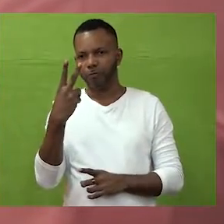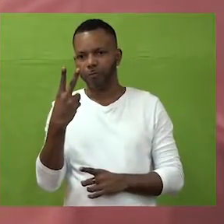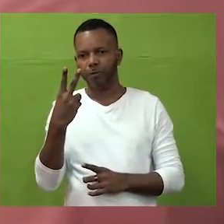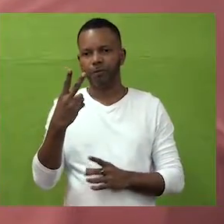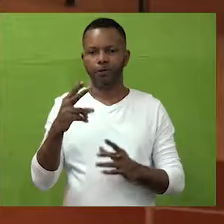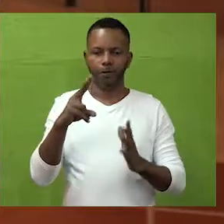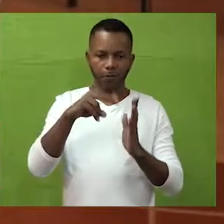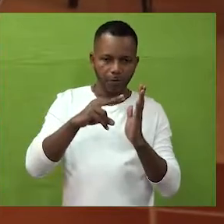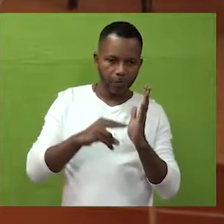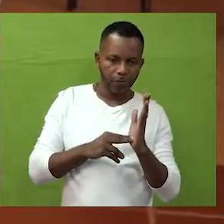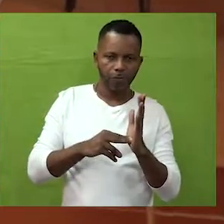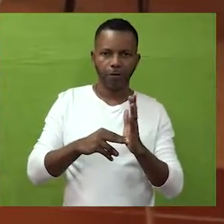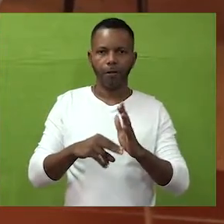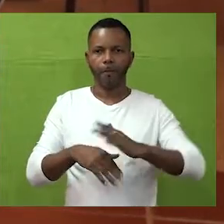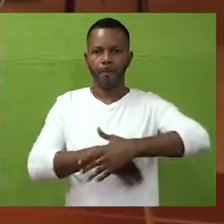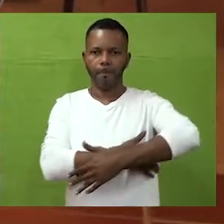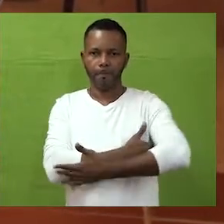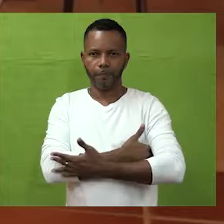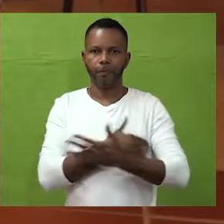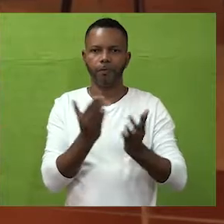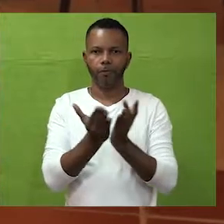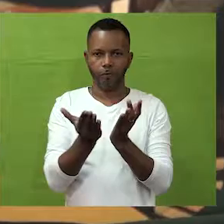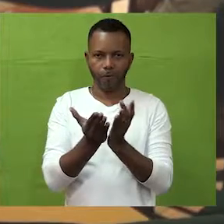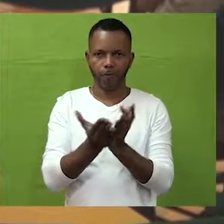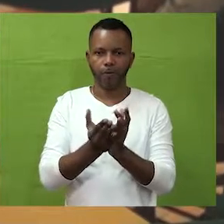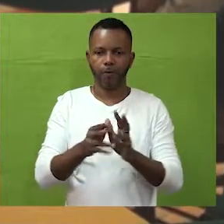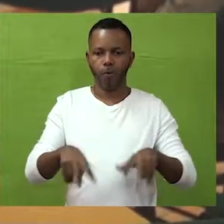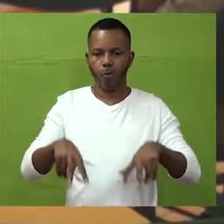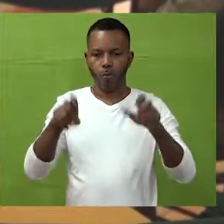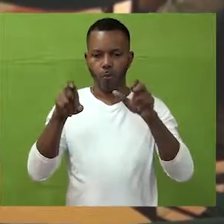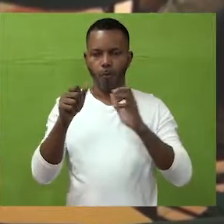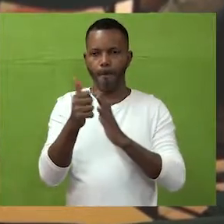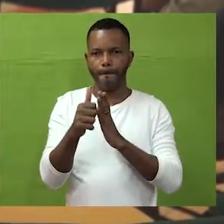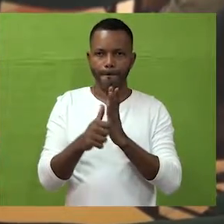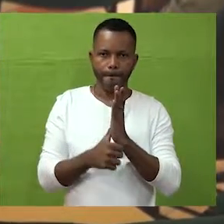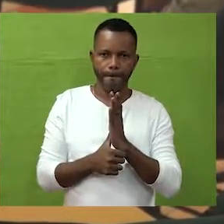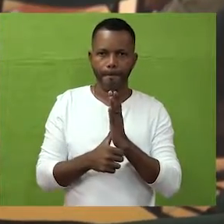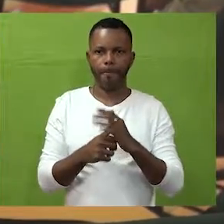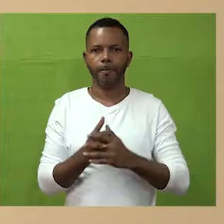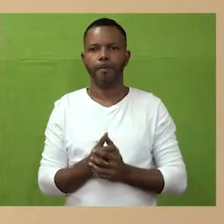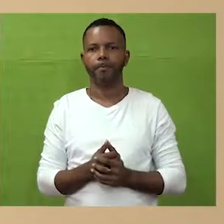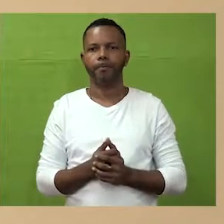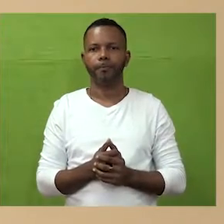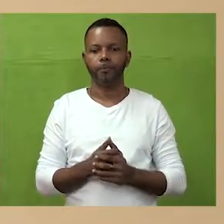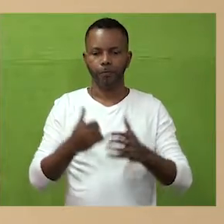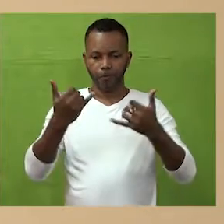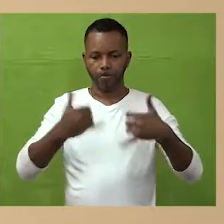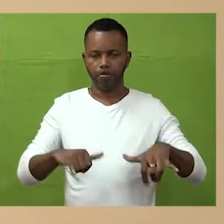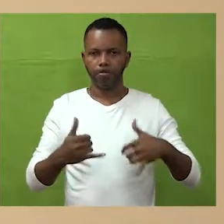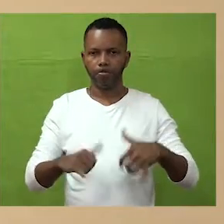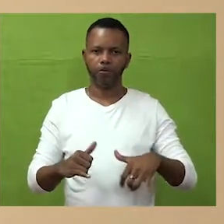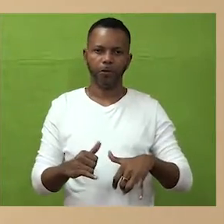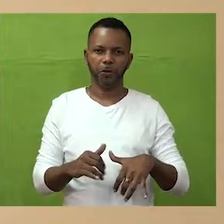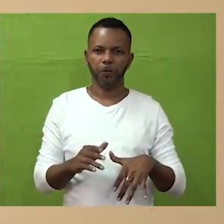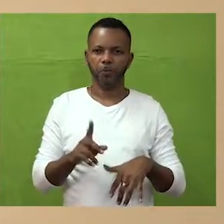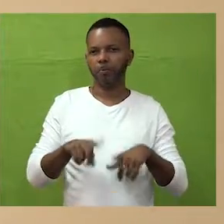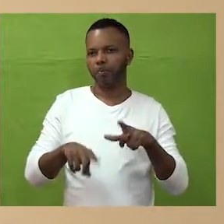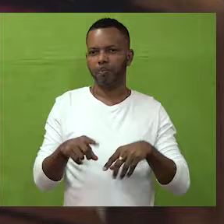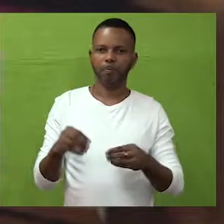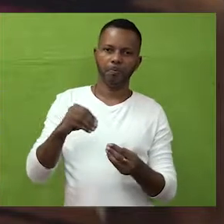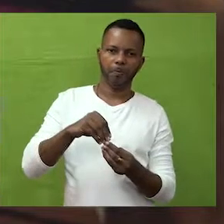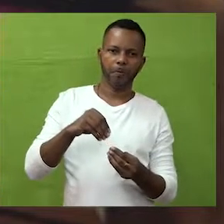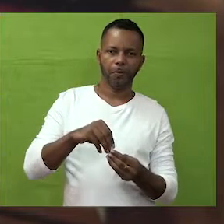dos fases de revisión de parte del Ministerio de Educación, entidad que debe validar el nuevo plan. Esta reformulación que debemos